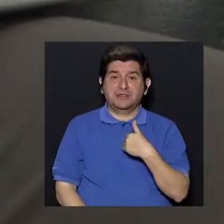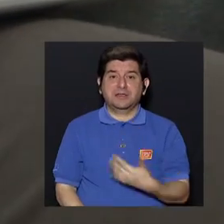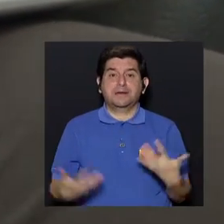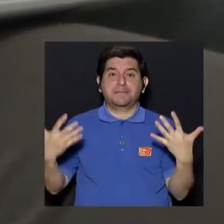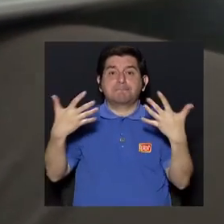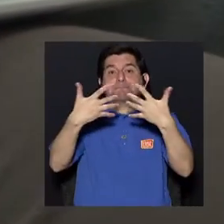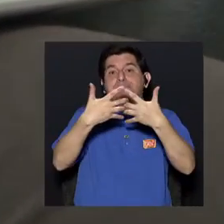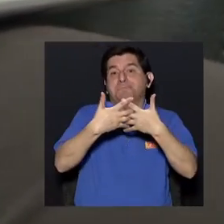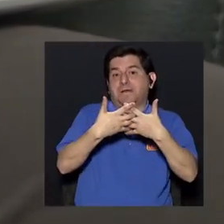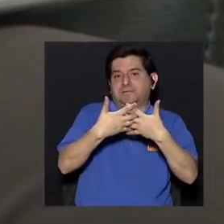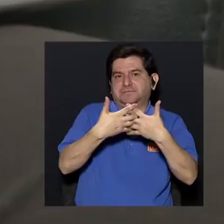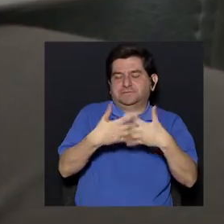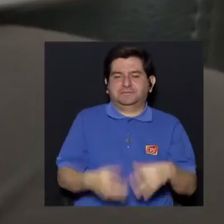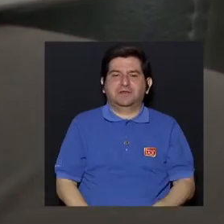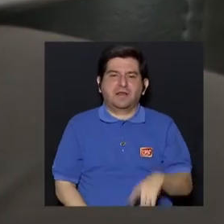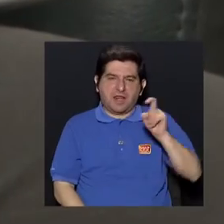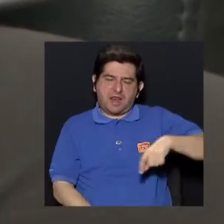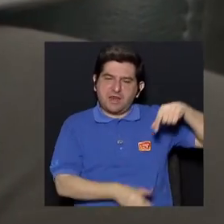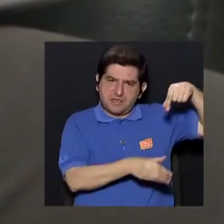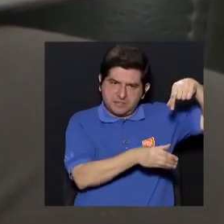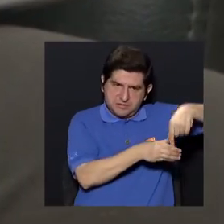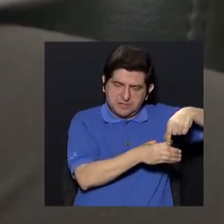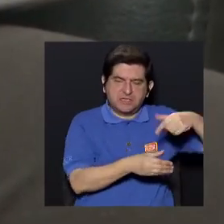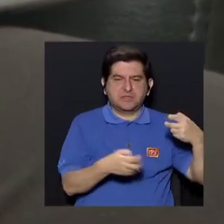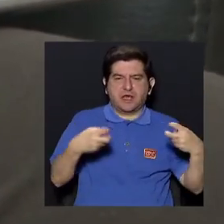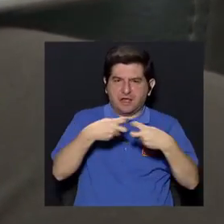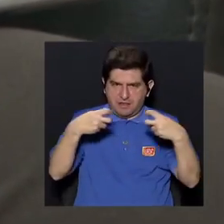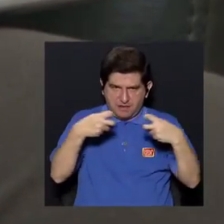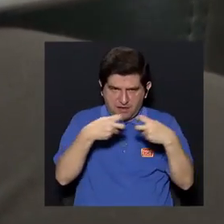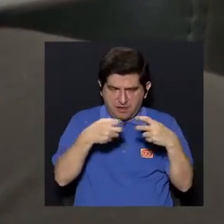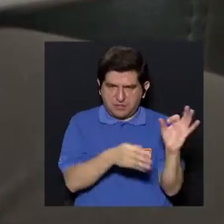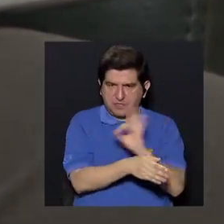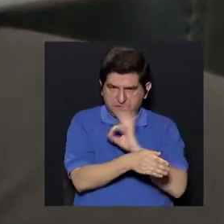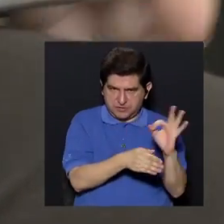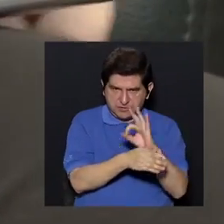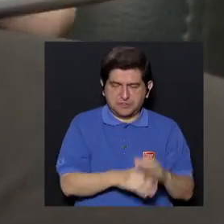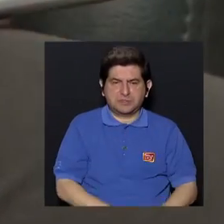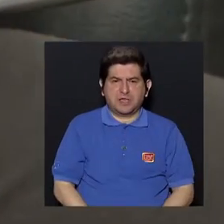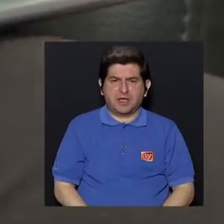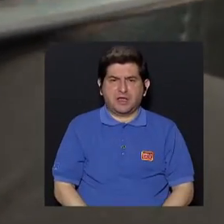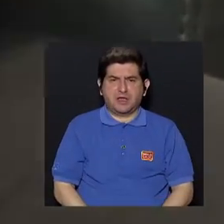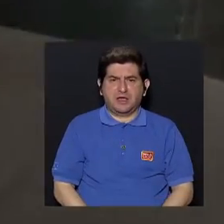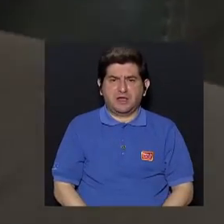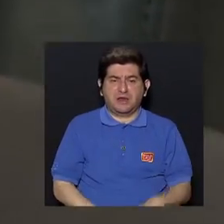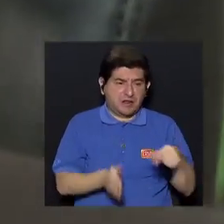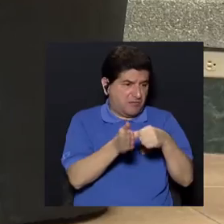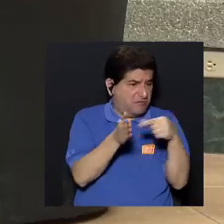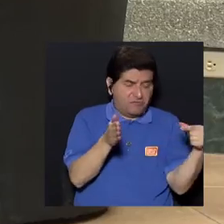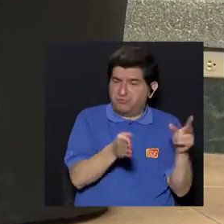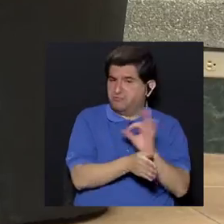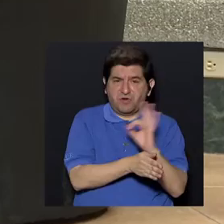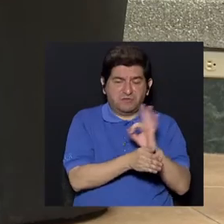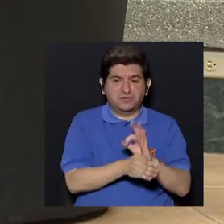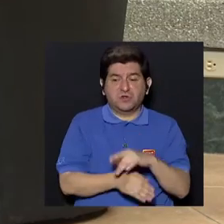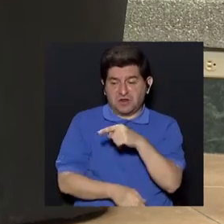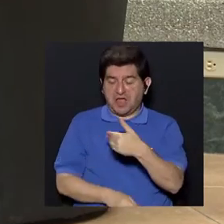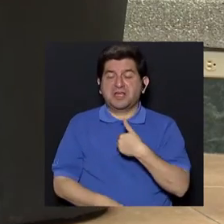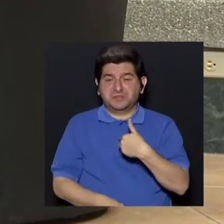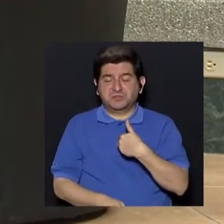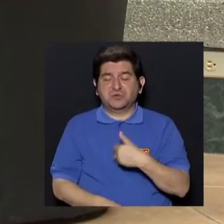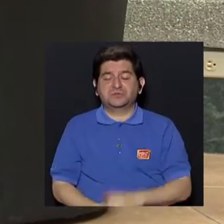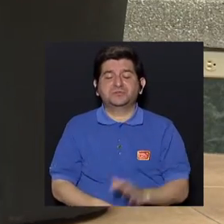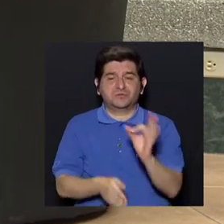un combo, ¿verdad?, ocupamos la corriente eléctrica para que esta funcione, desconectada no nos va a funcionar. Estos funcionan porque tienen